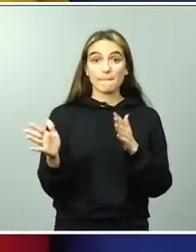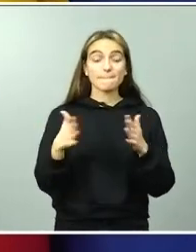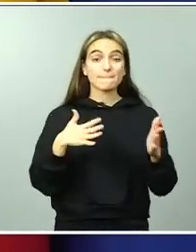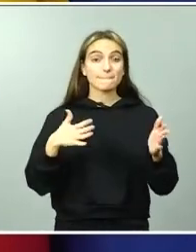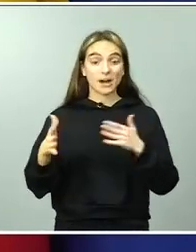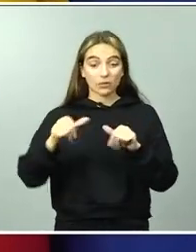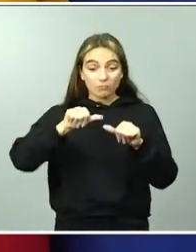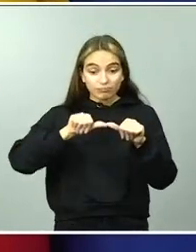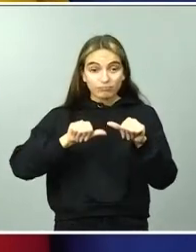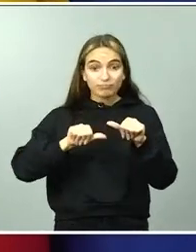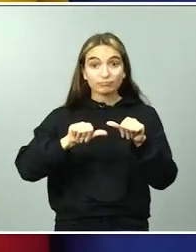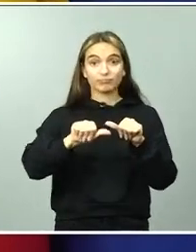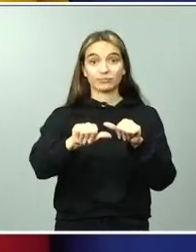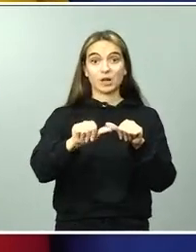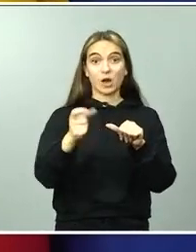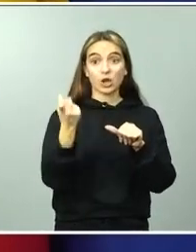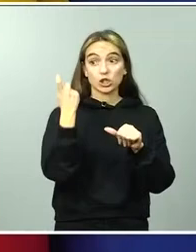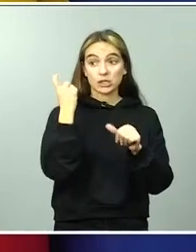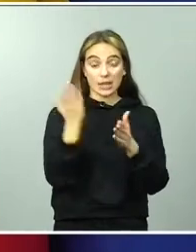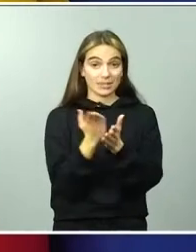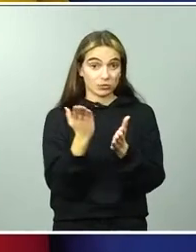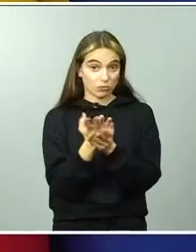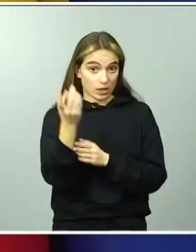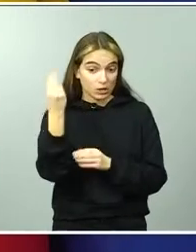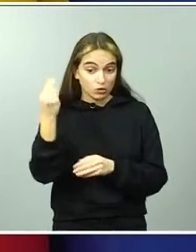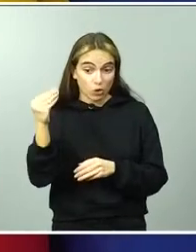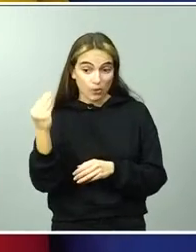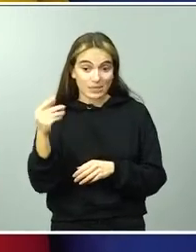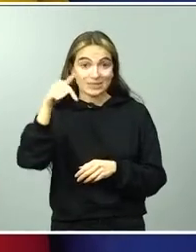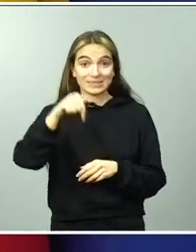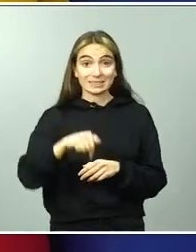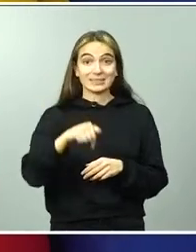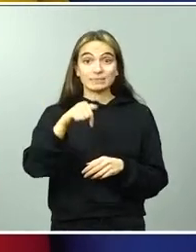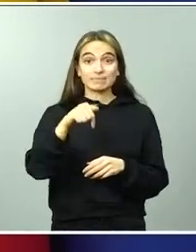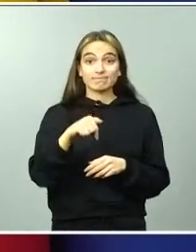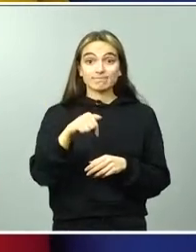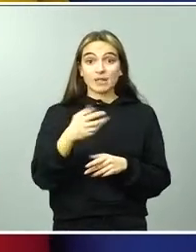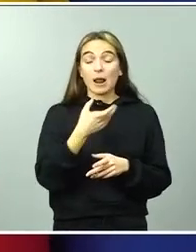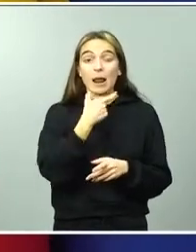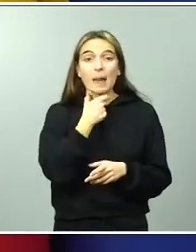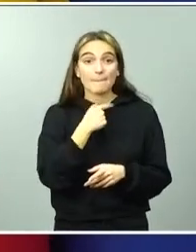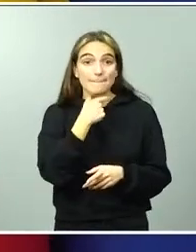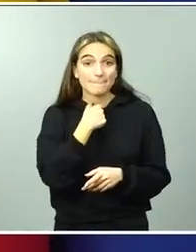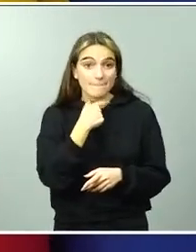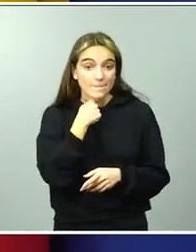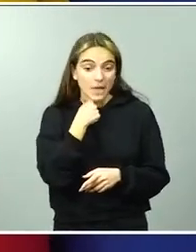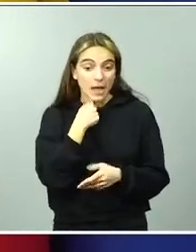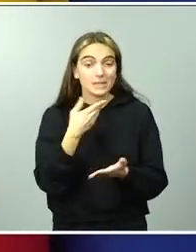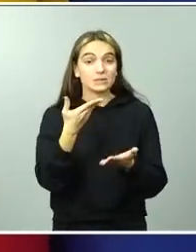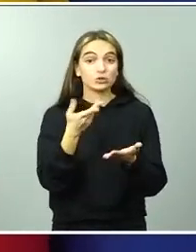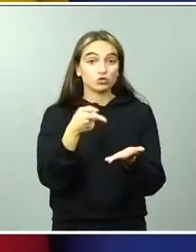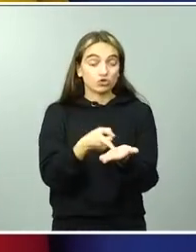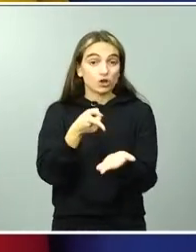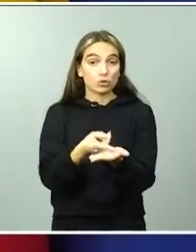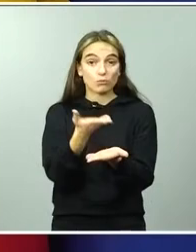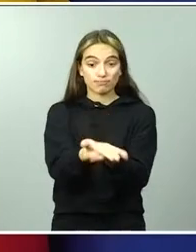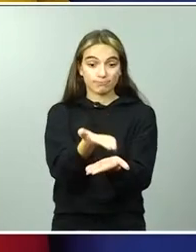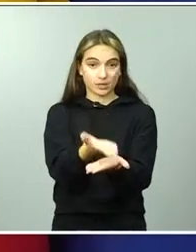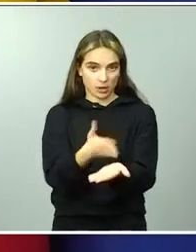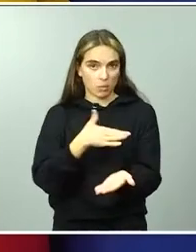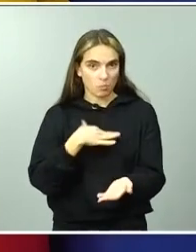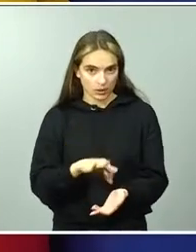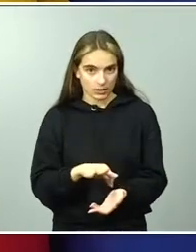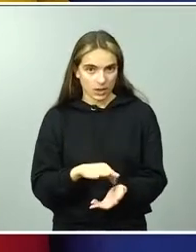los jóvenes de este país, ya podrán presentar la solicitud de beca. Durante el mes de marzo y durante el mes de abril,